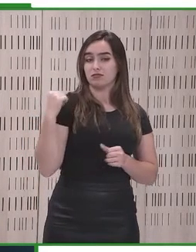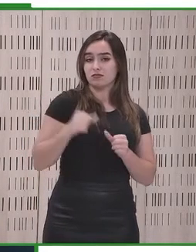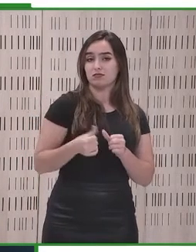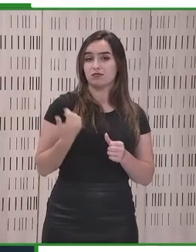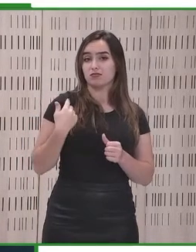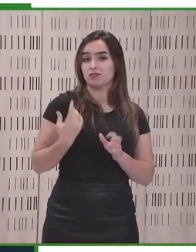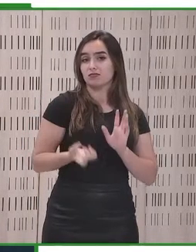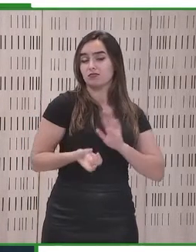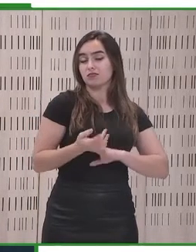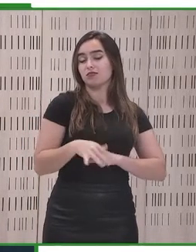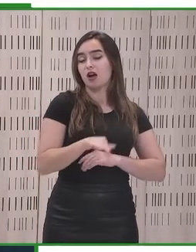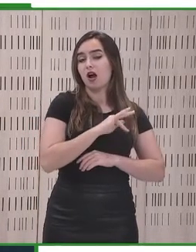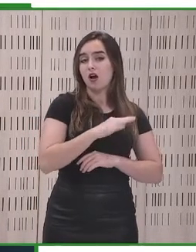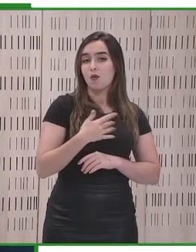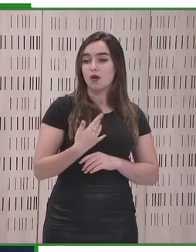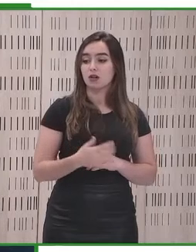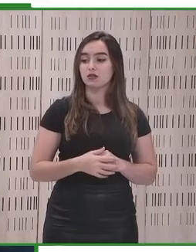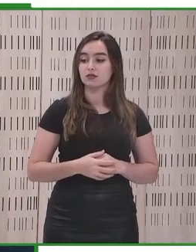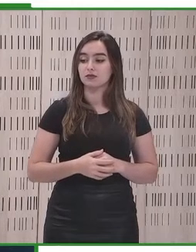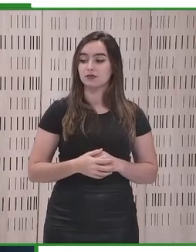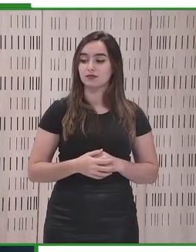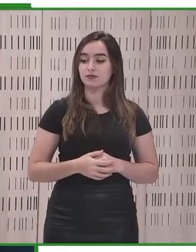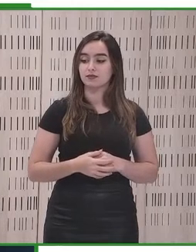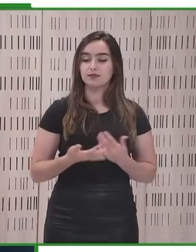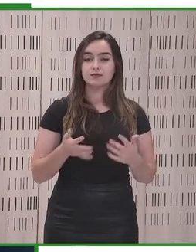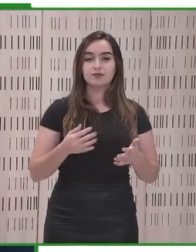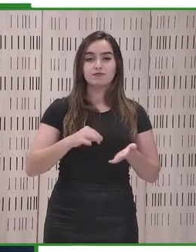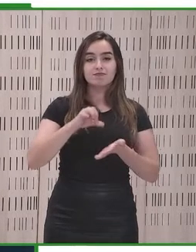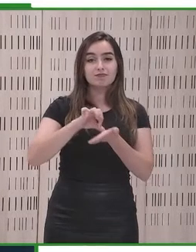recompensa económica